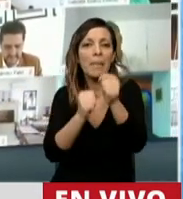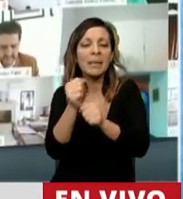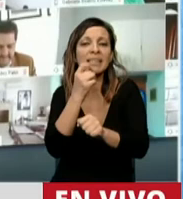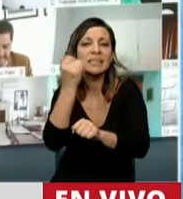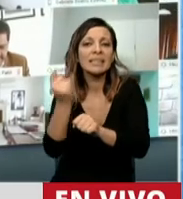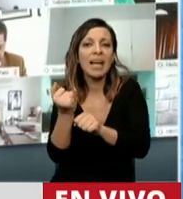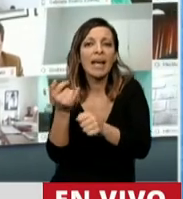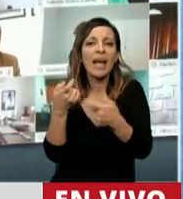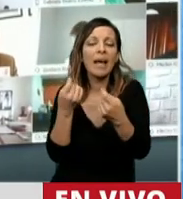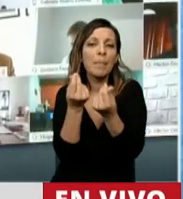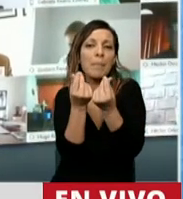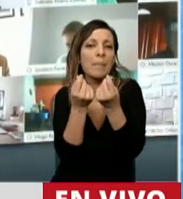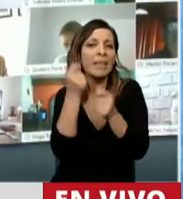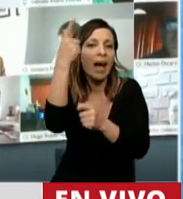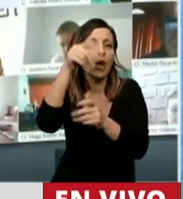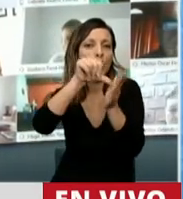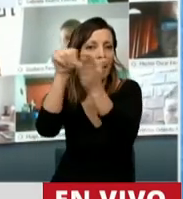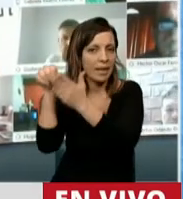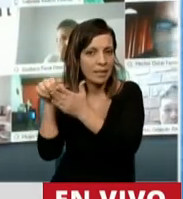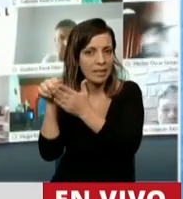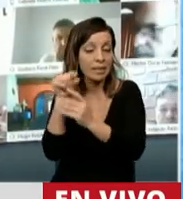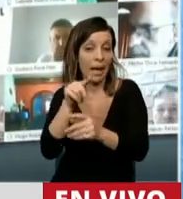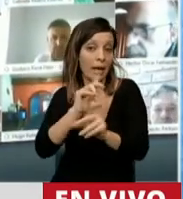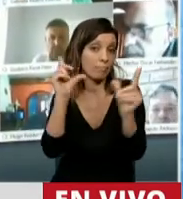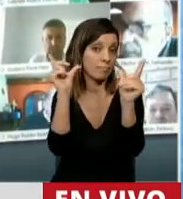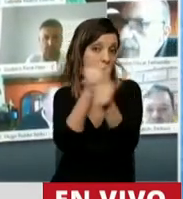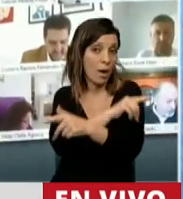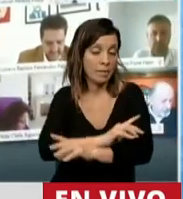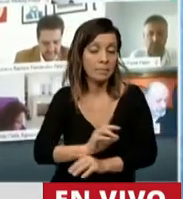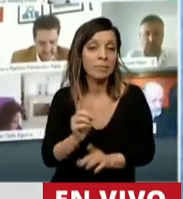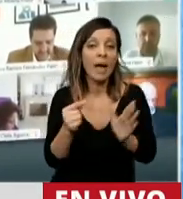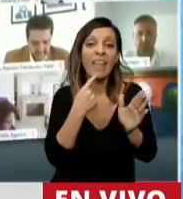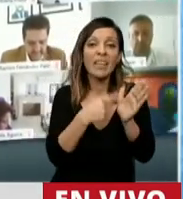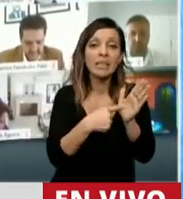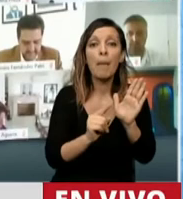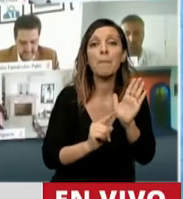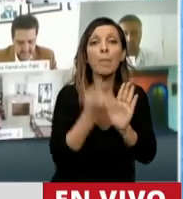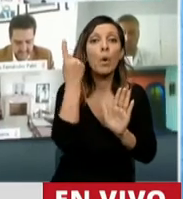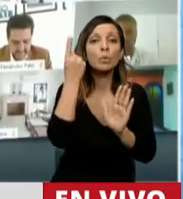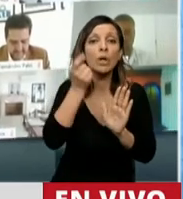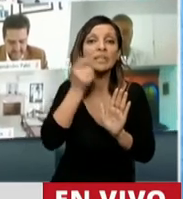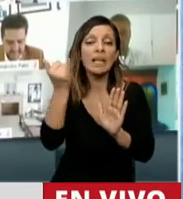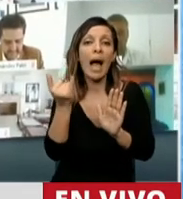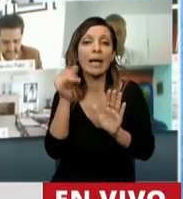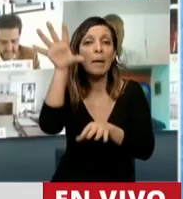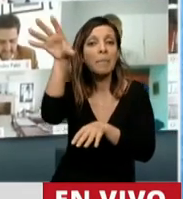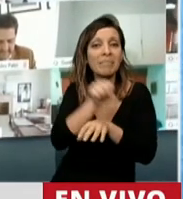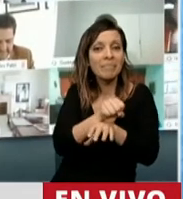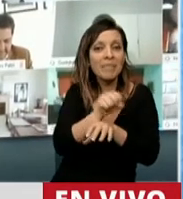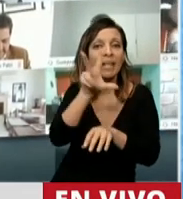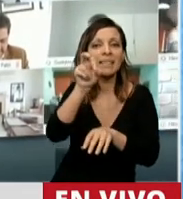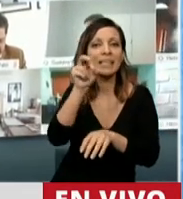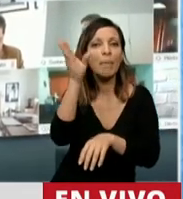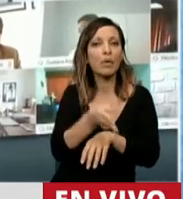activos financieros en el exterior. Y acá viene lo insólito, excepto los repatrien en un 30%